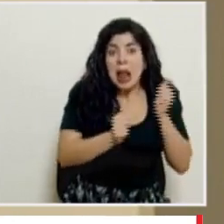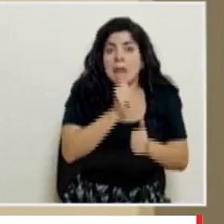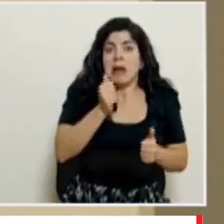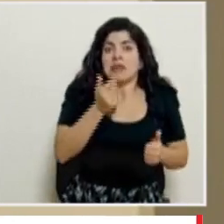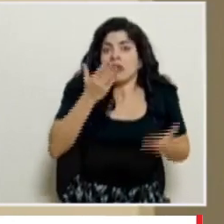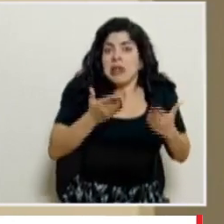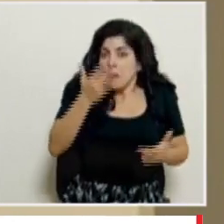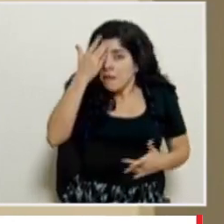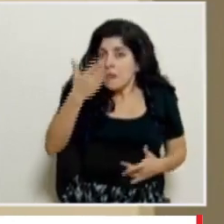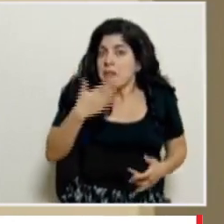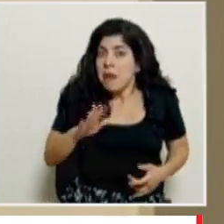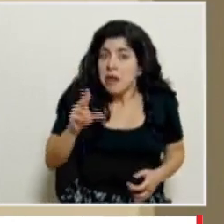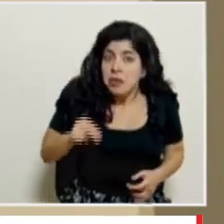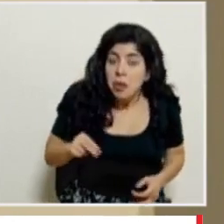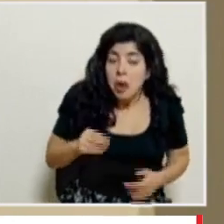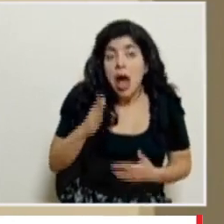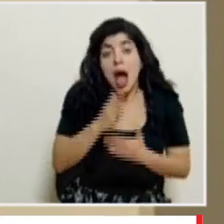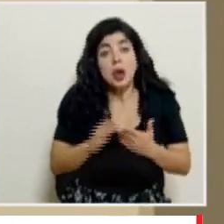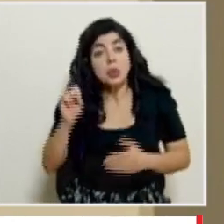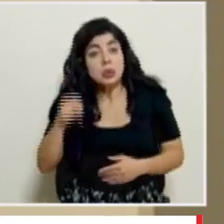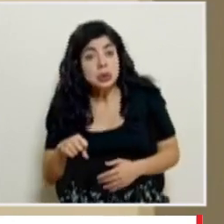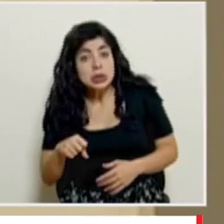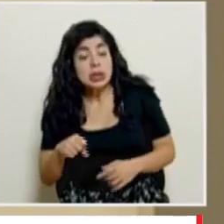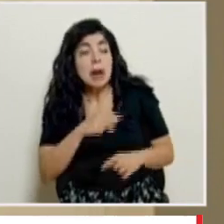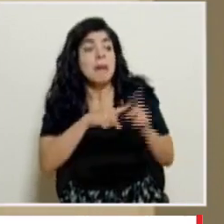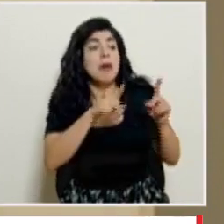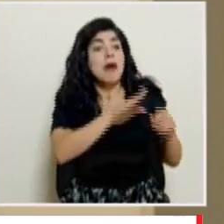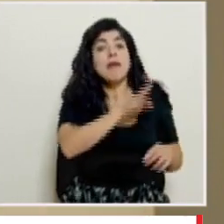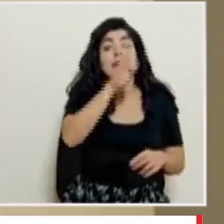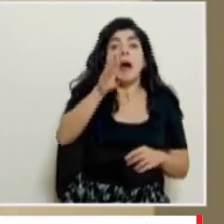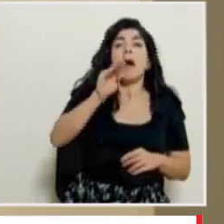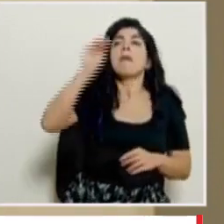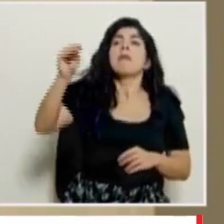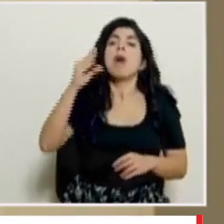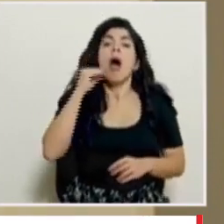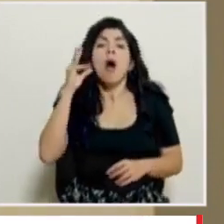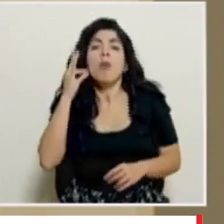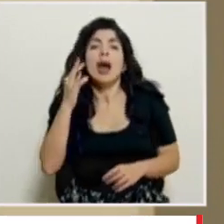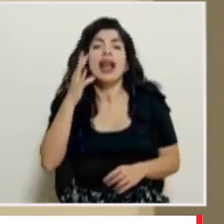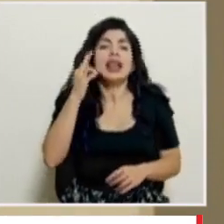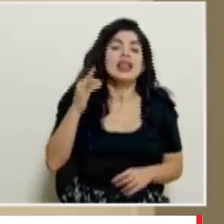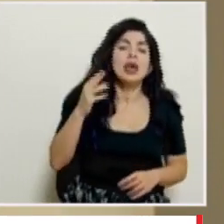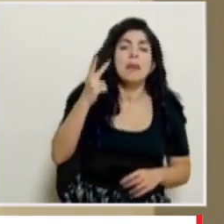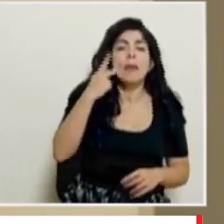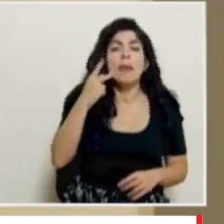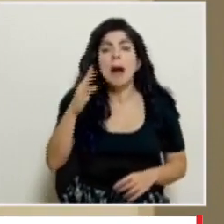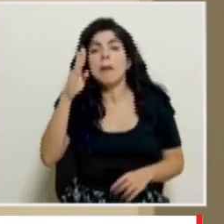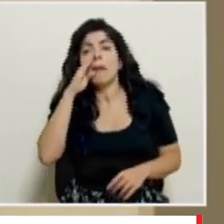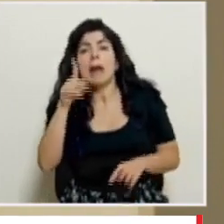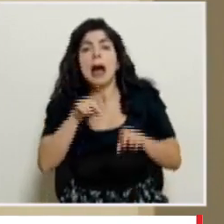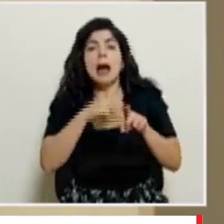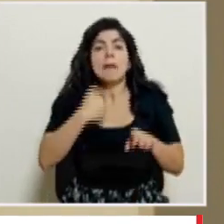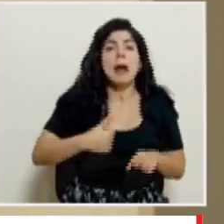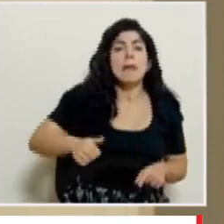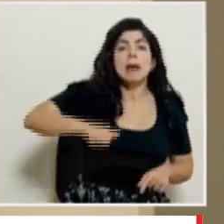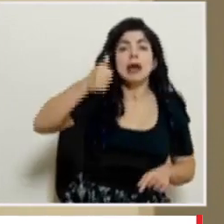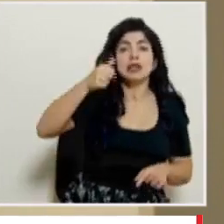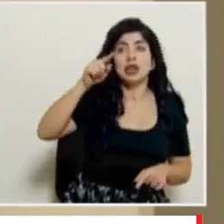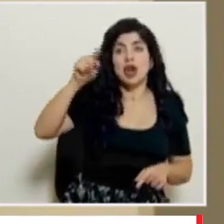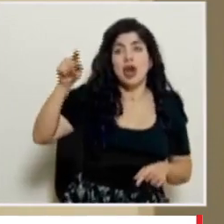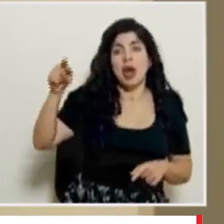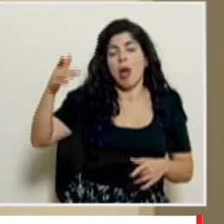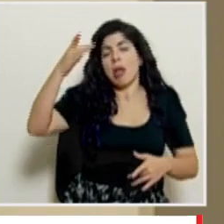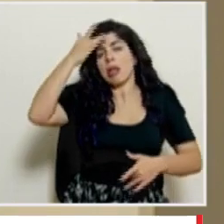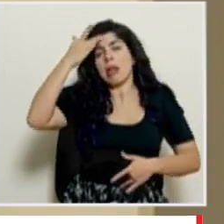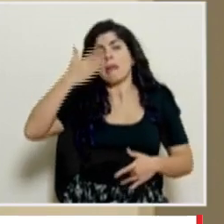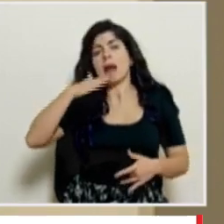no van a enfermar gravemente algunos sí pero van e infectan al abuelito al tío al papá a la mamá al hermano mayor y esos son los que terminan